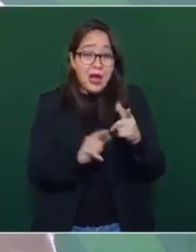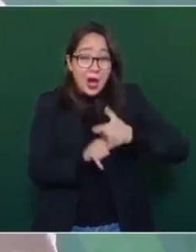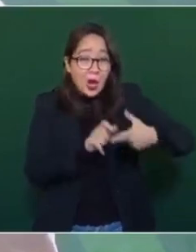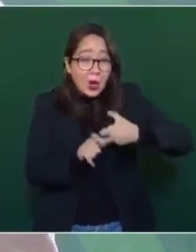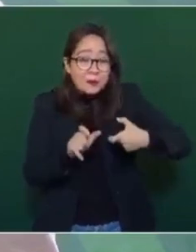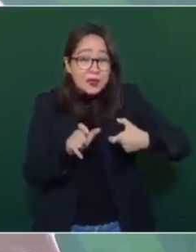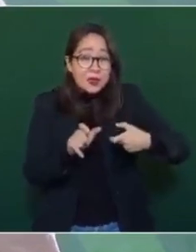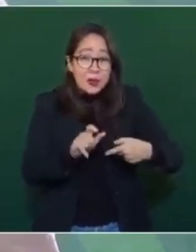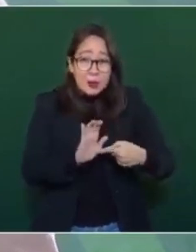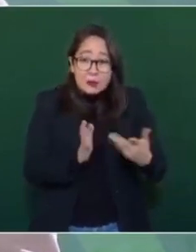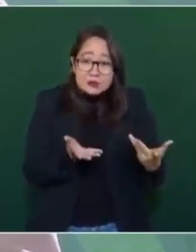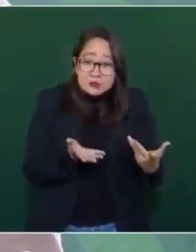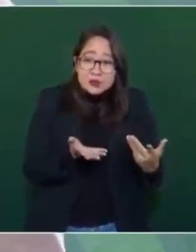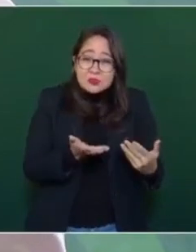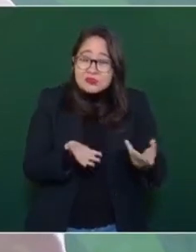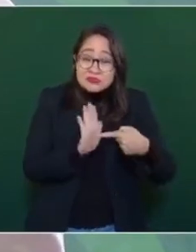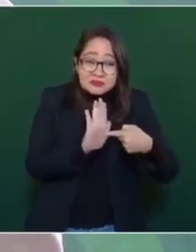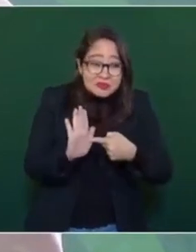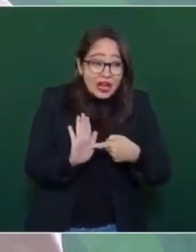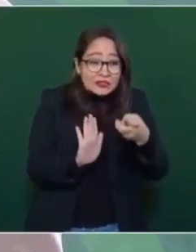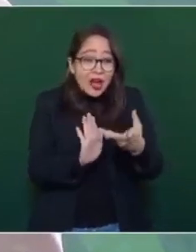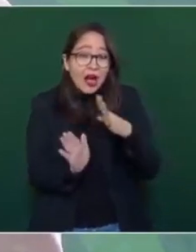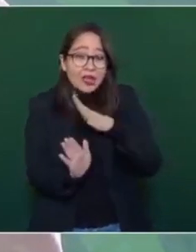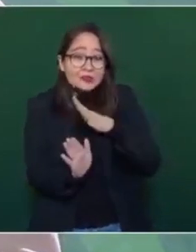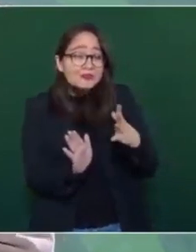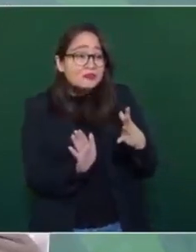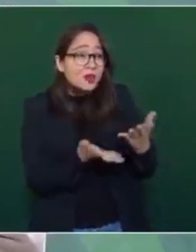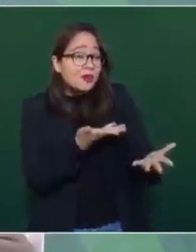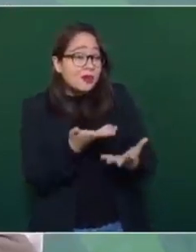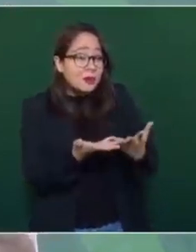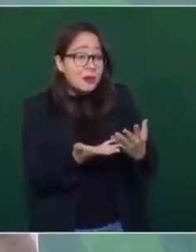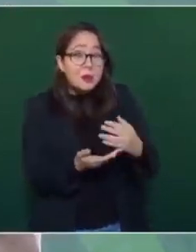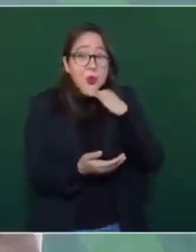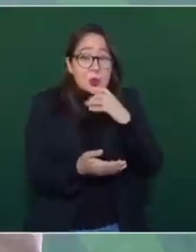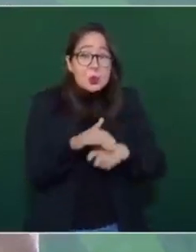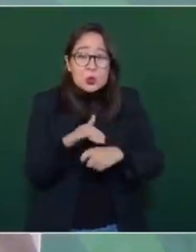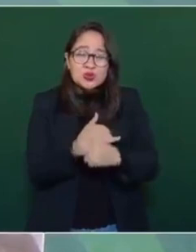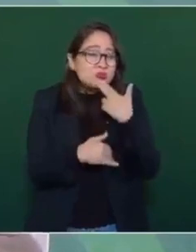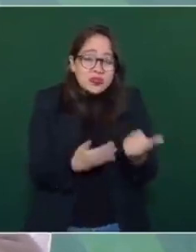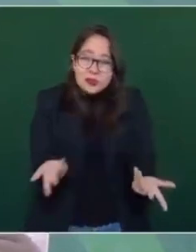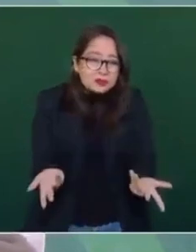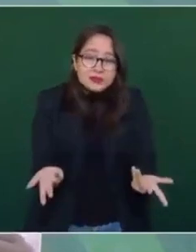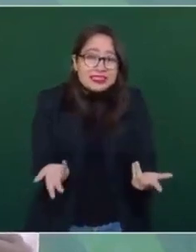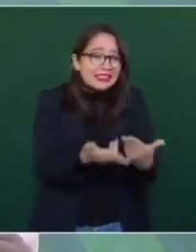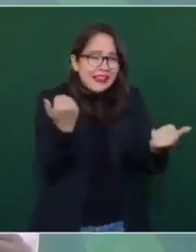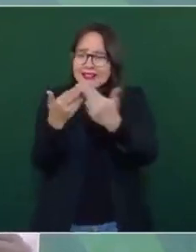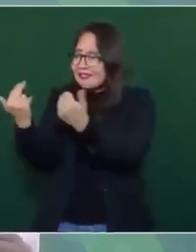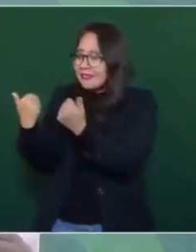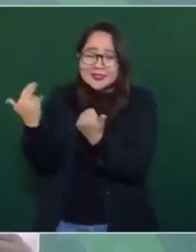con la corrupción que imperaba en México, ninguno hubiese funcionado.